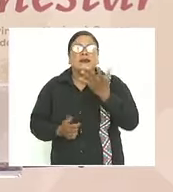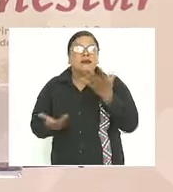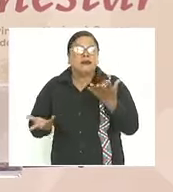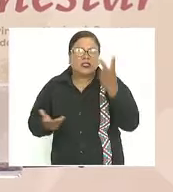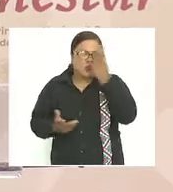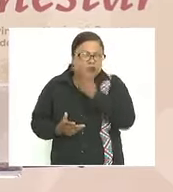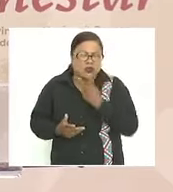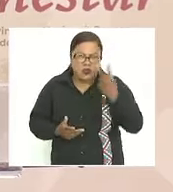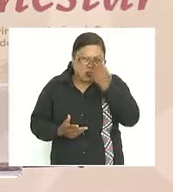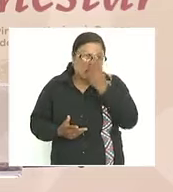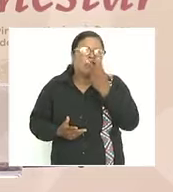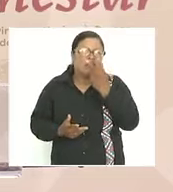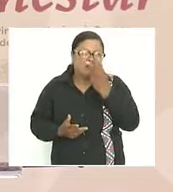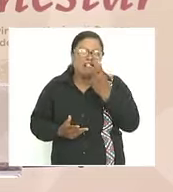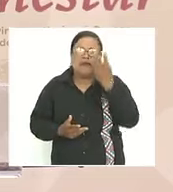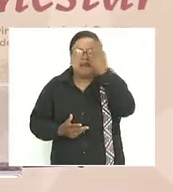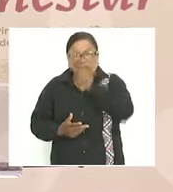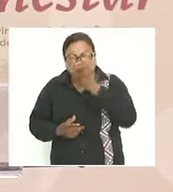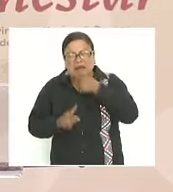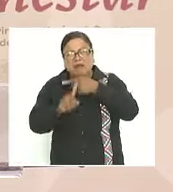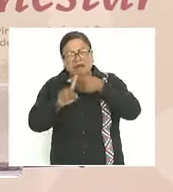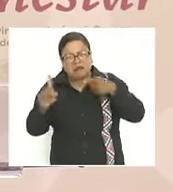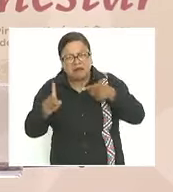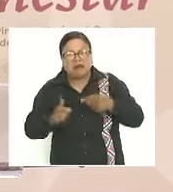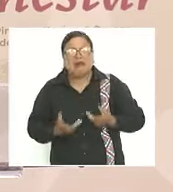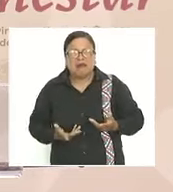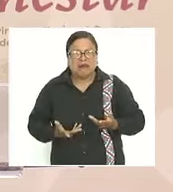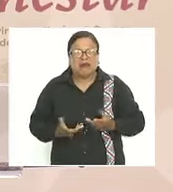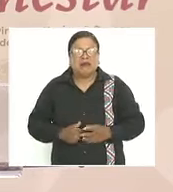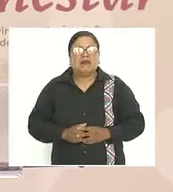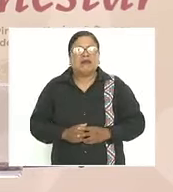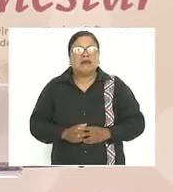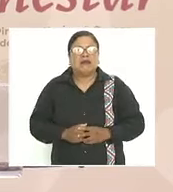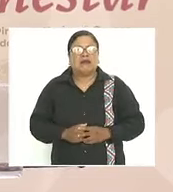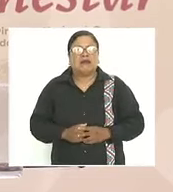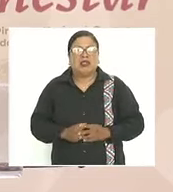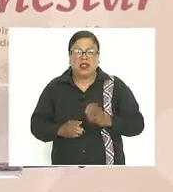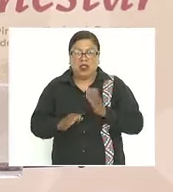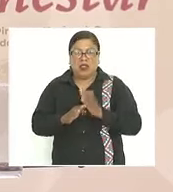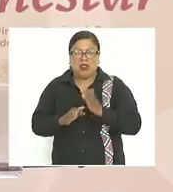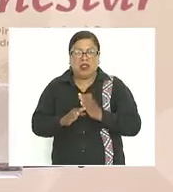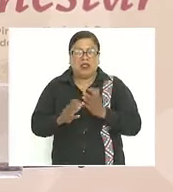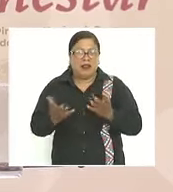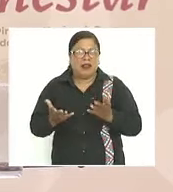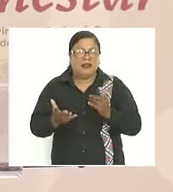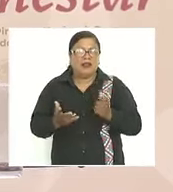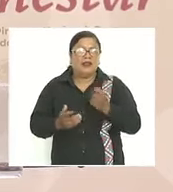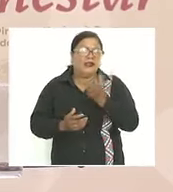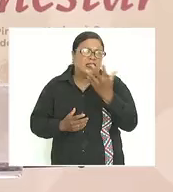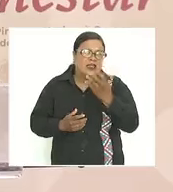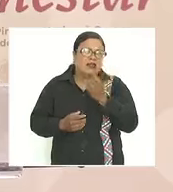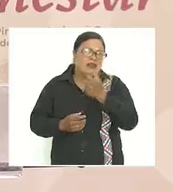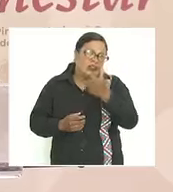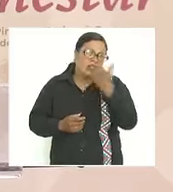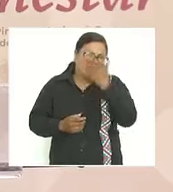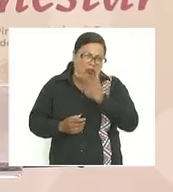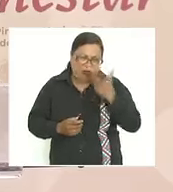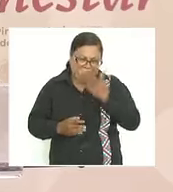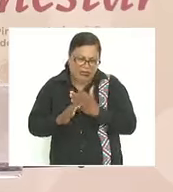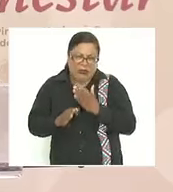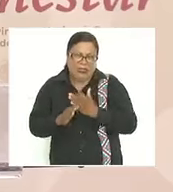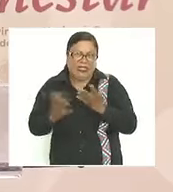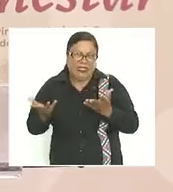horas dos horas y media y ahora se hacen cinco seis horas entonces